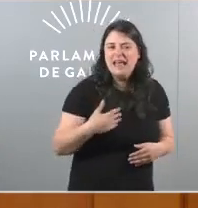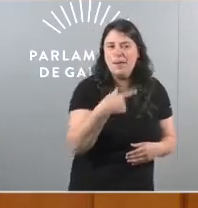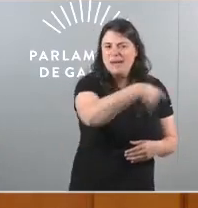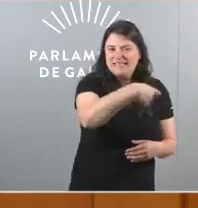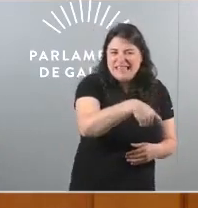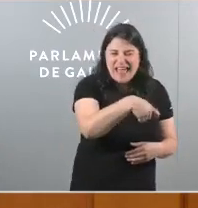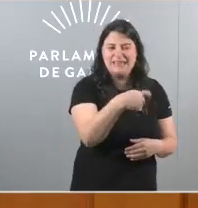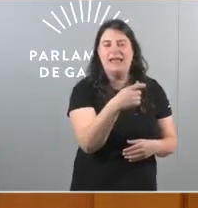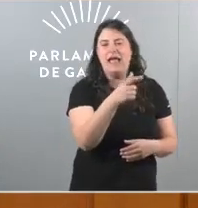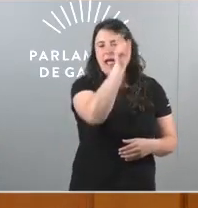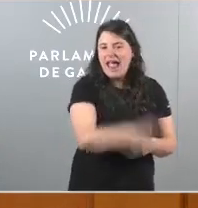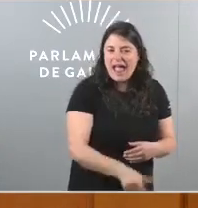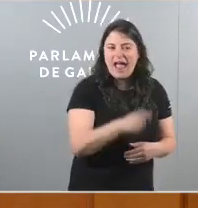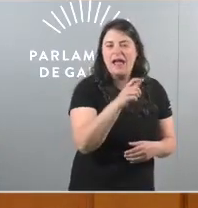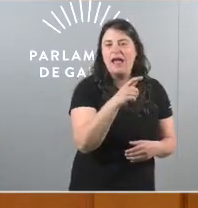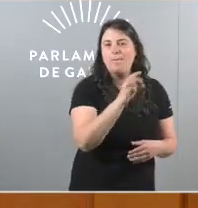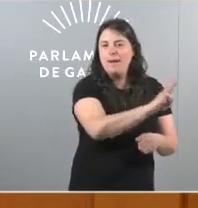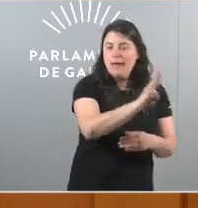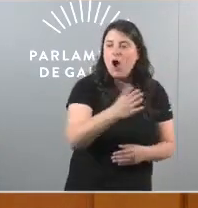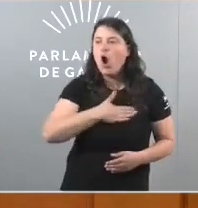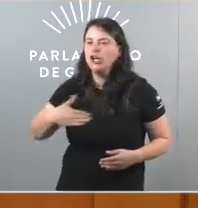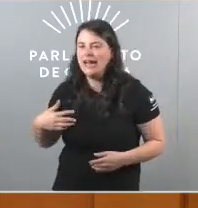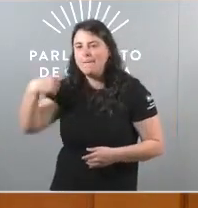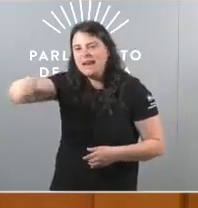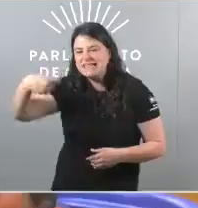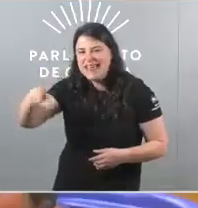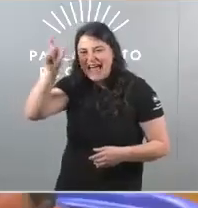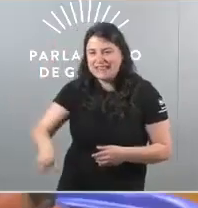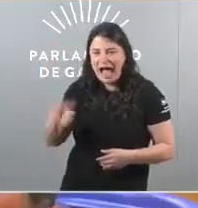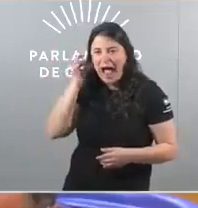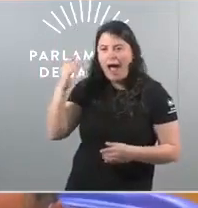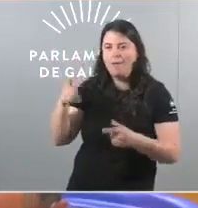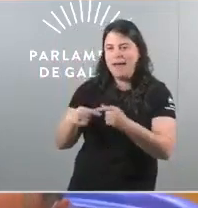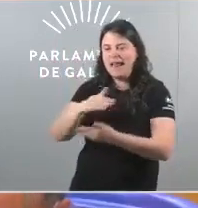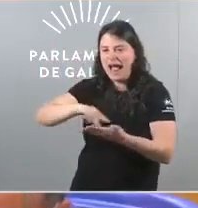unha presidenta do BNG para gobernar Galiza Sr.